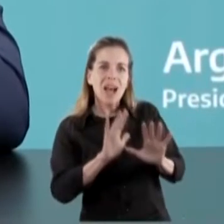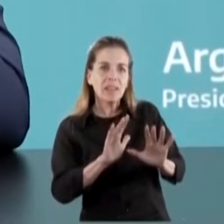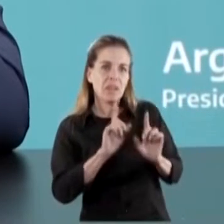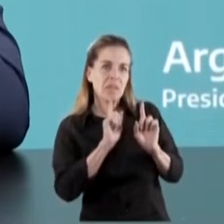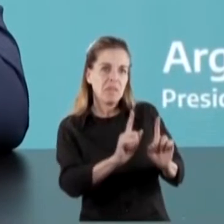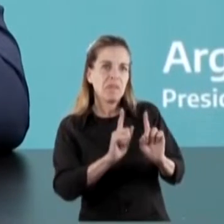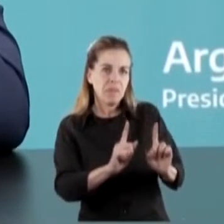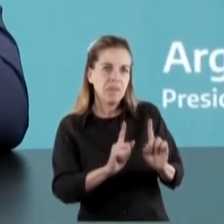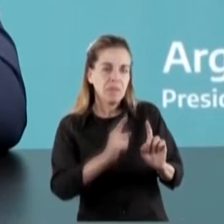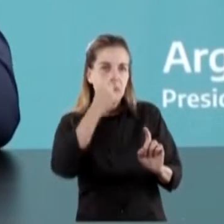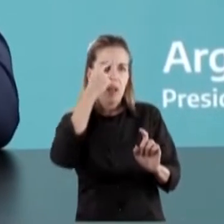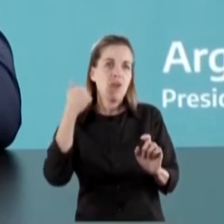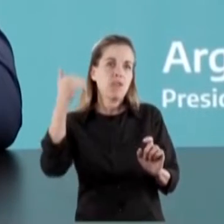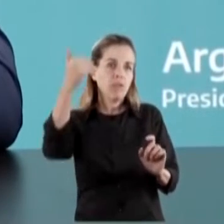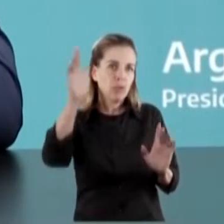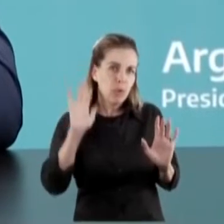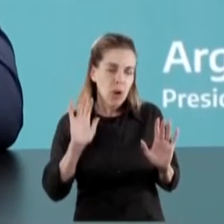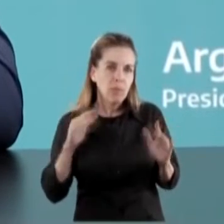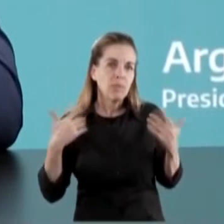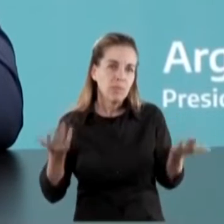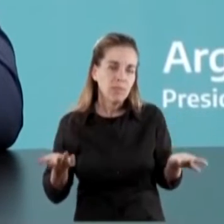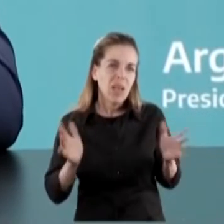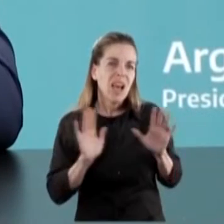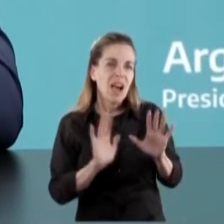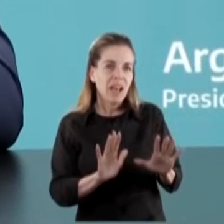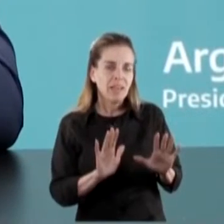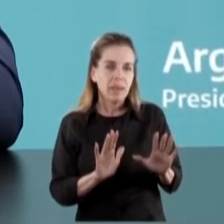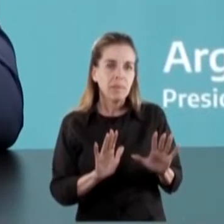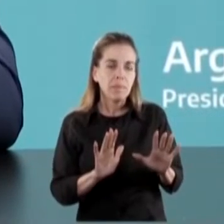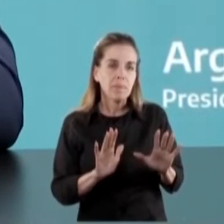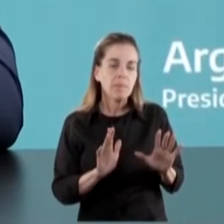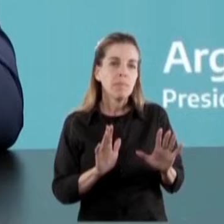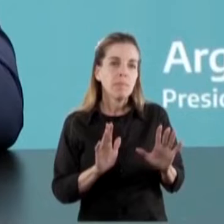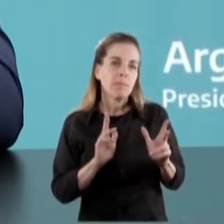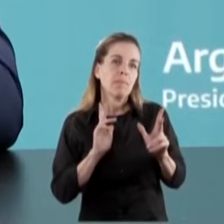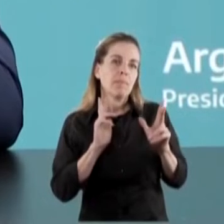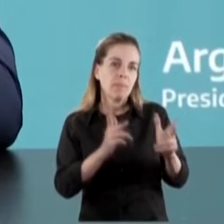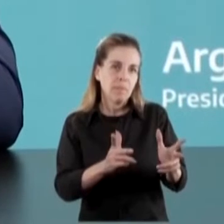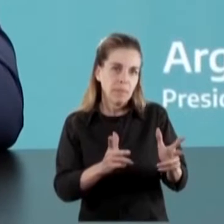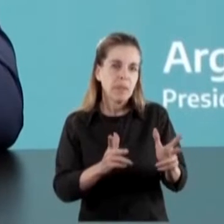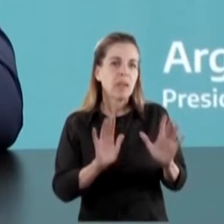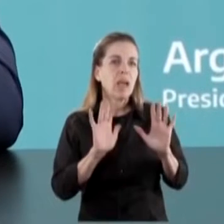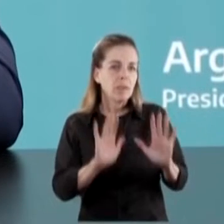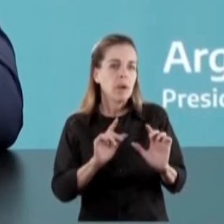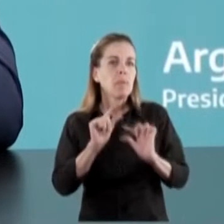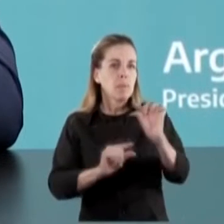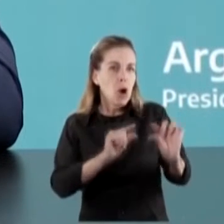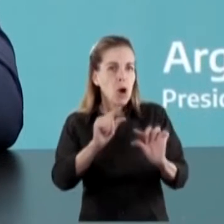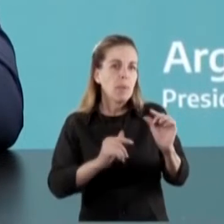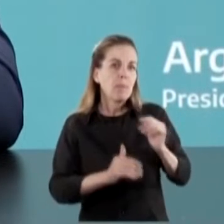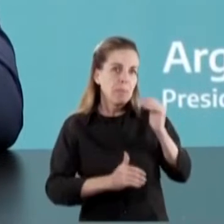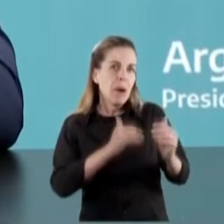tiempos que vienen. Así que, en ese sentido, una vez más decirle que se está avanzando con